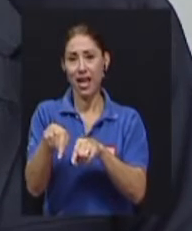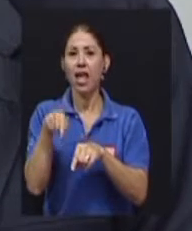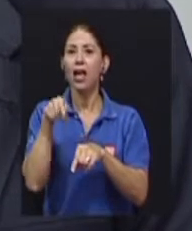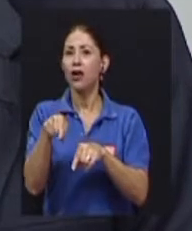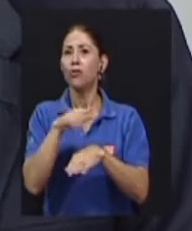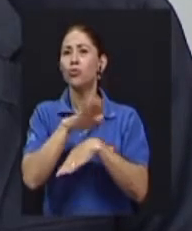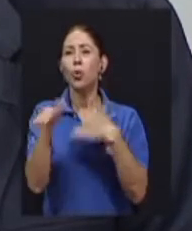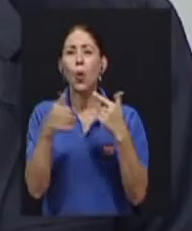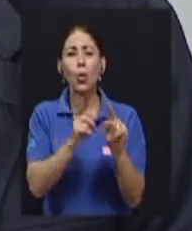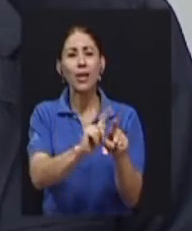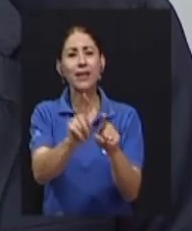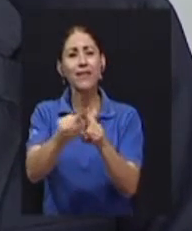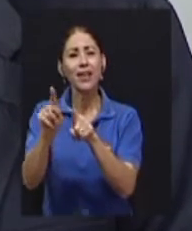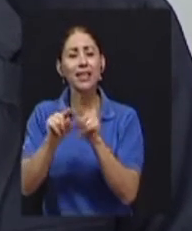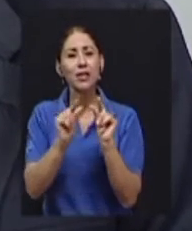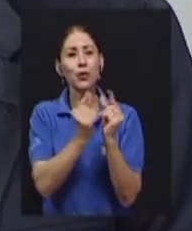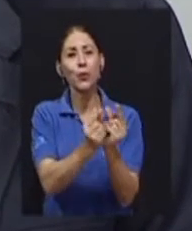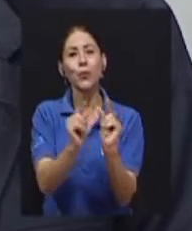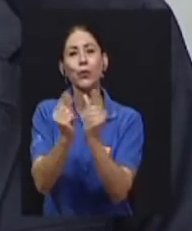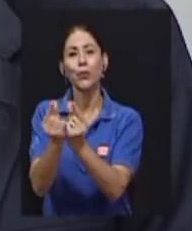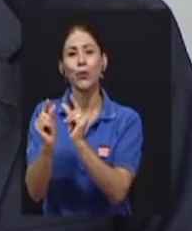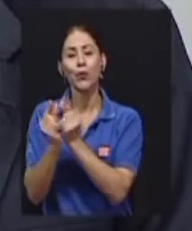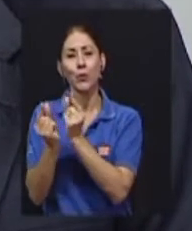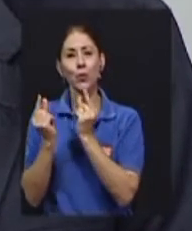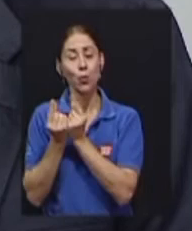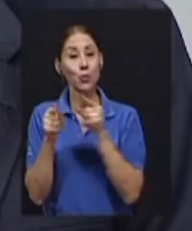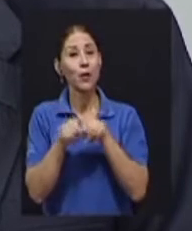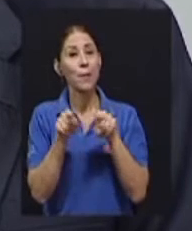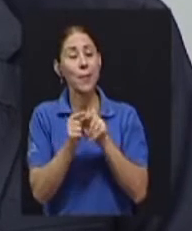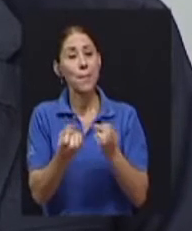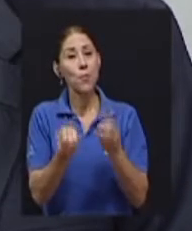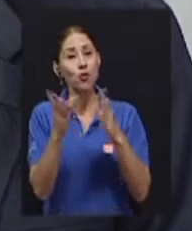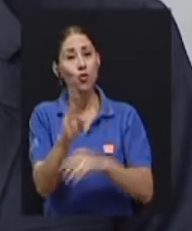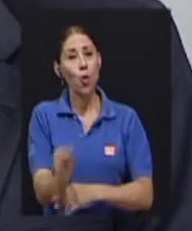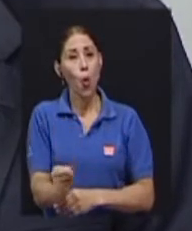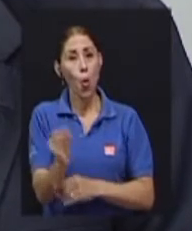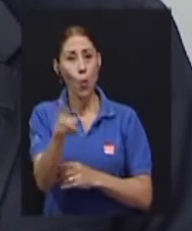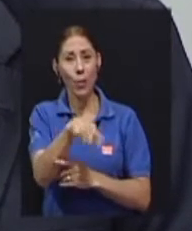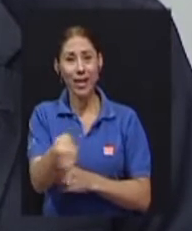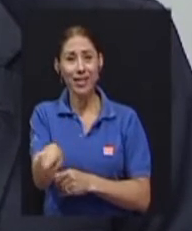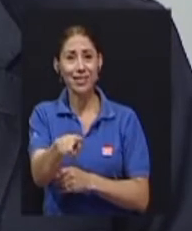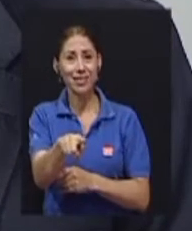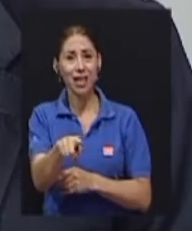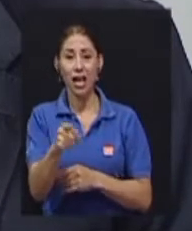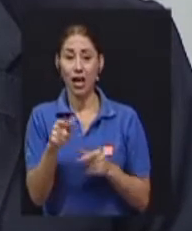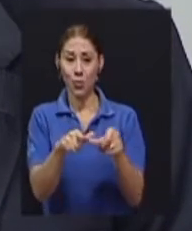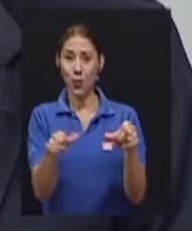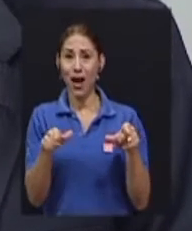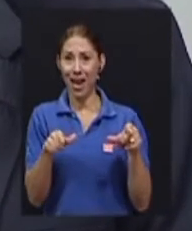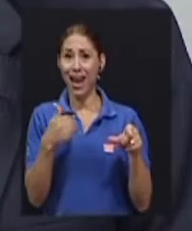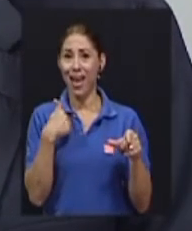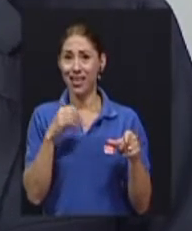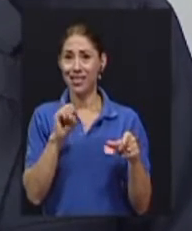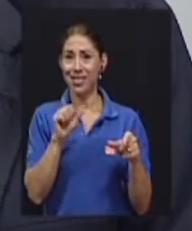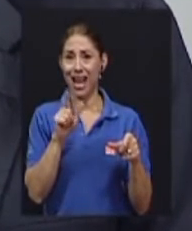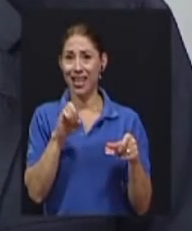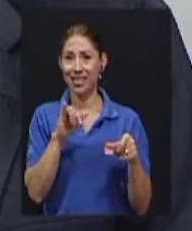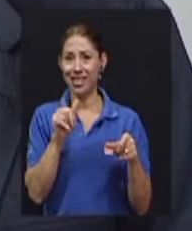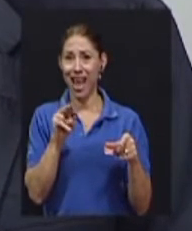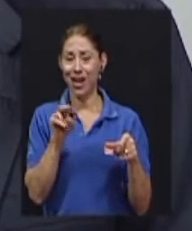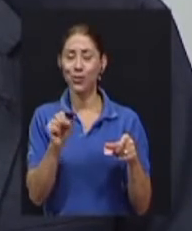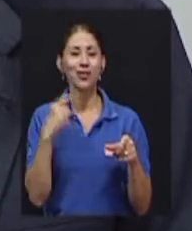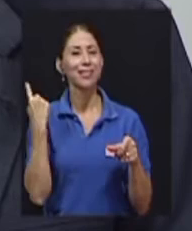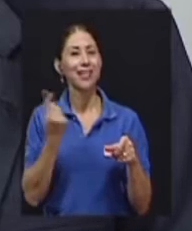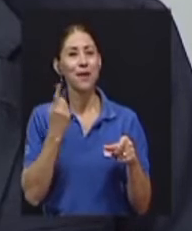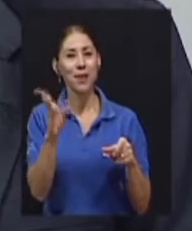salesiana y llegaron también muchos jóvenes. Donde hay salesianos siempre hay jóvenes y niños. Y con